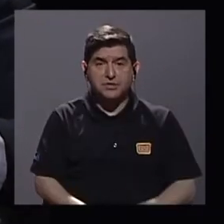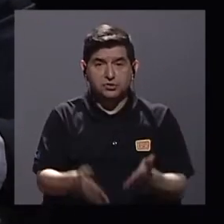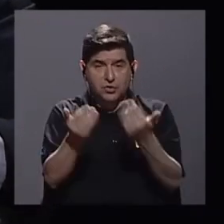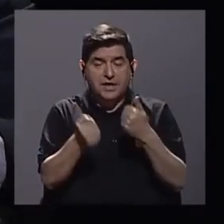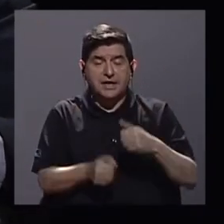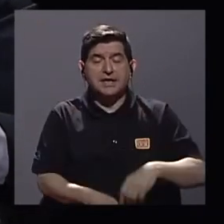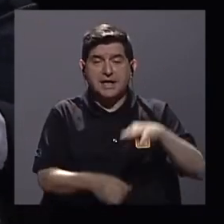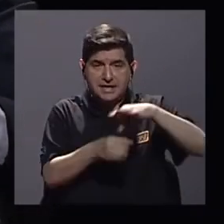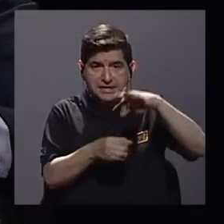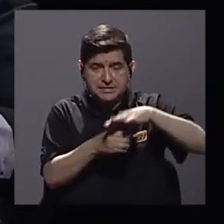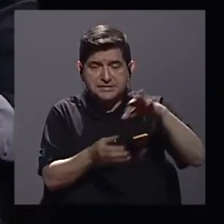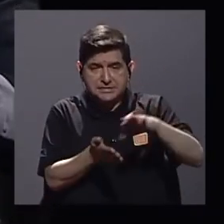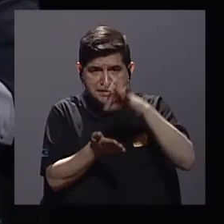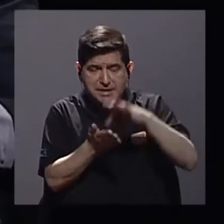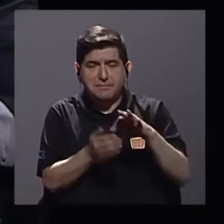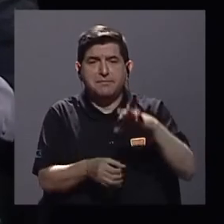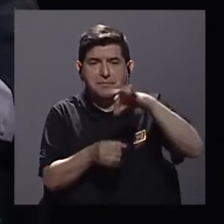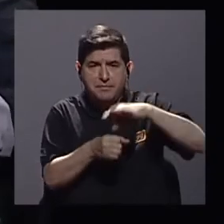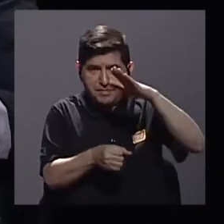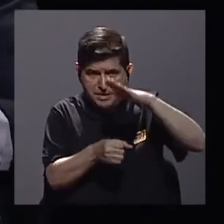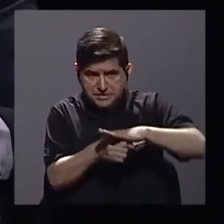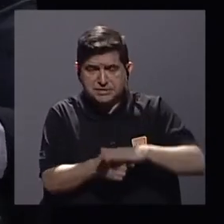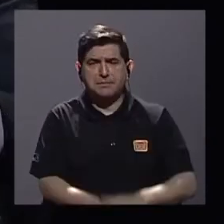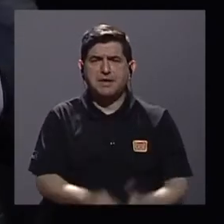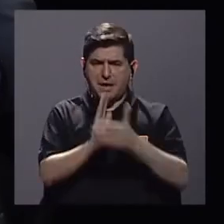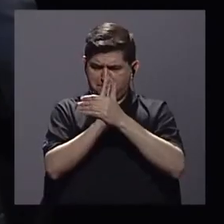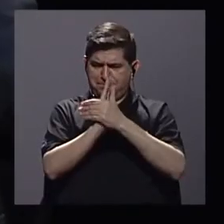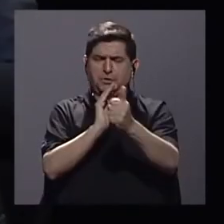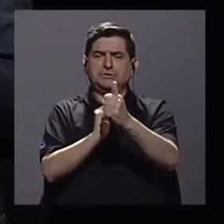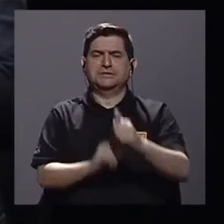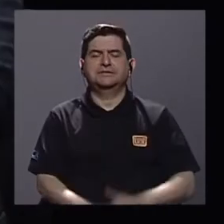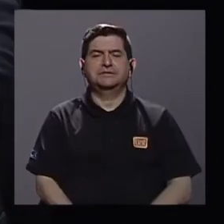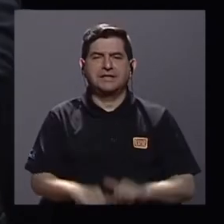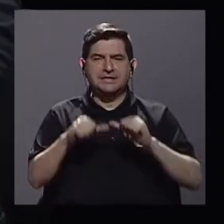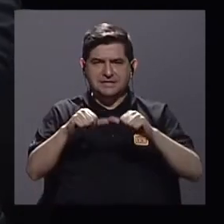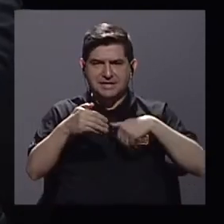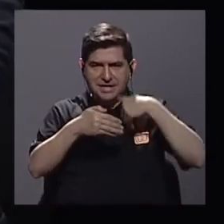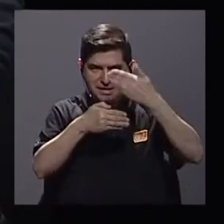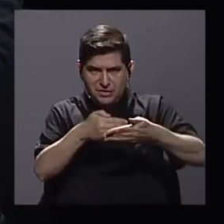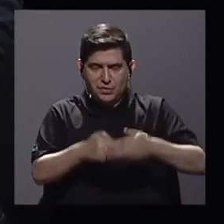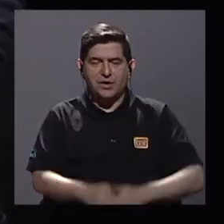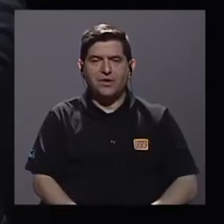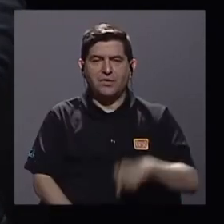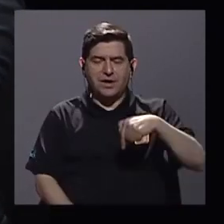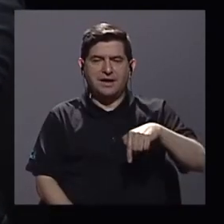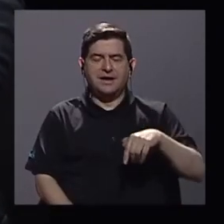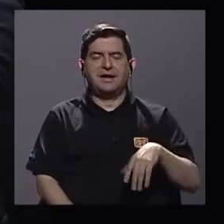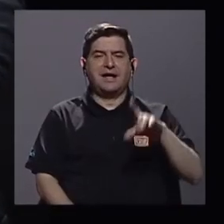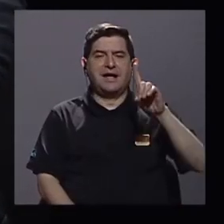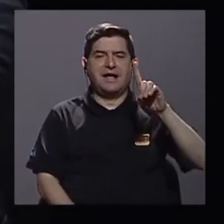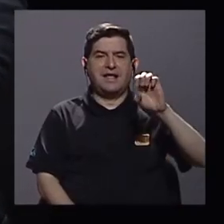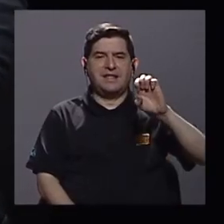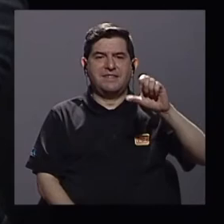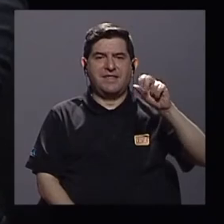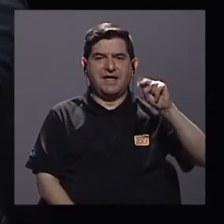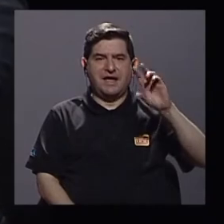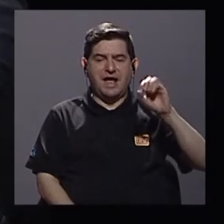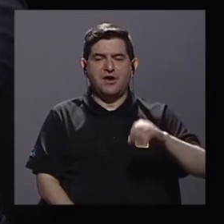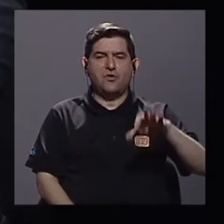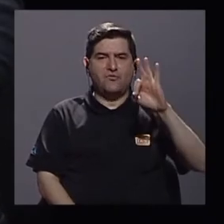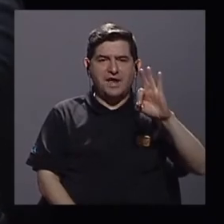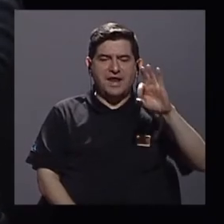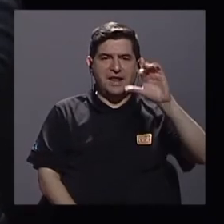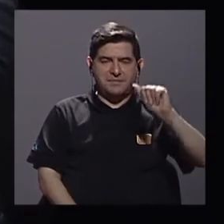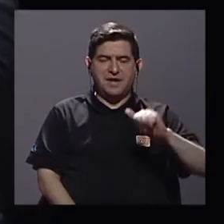sembrar frijoles una semilla nutritiva y muy potente. Venimos en nuestro segundo bloque, estamos con el decano de ciencias agroalimentarias, don Felipe Arauz,